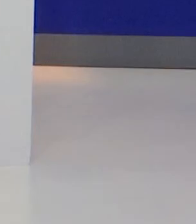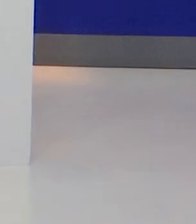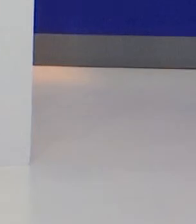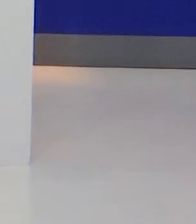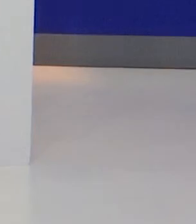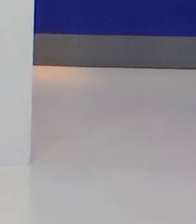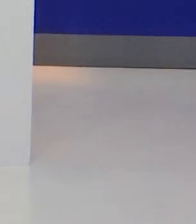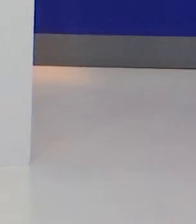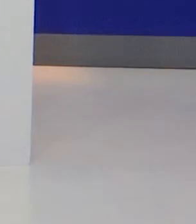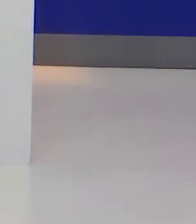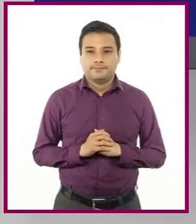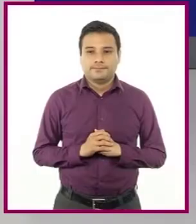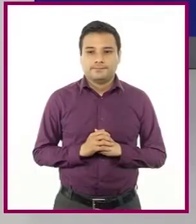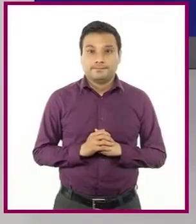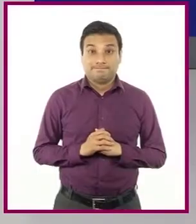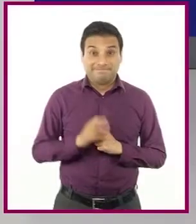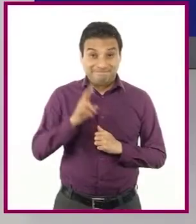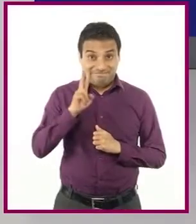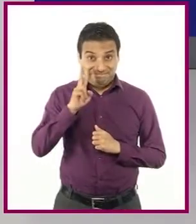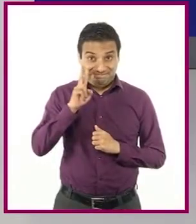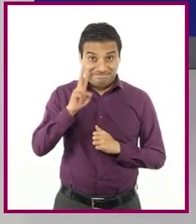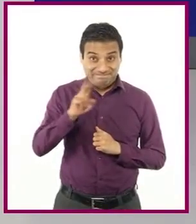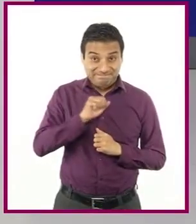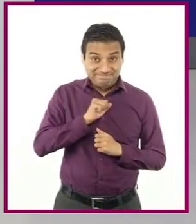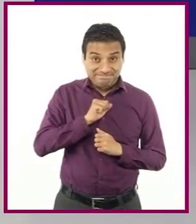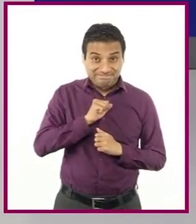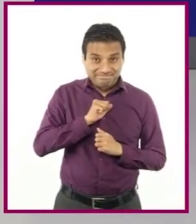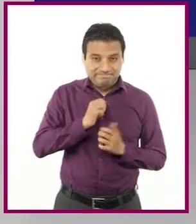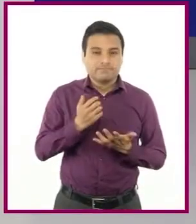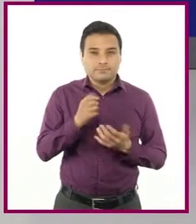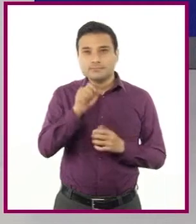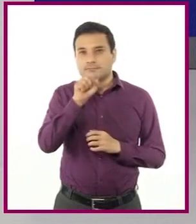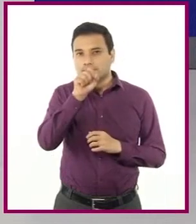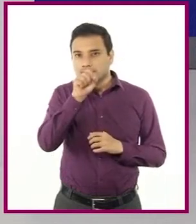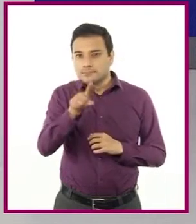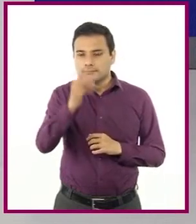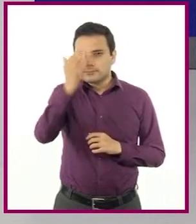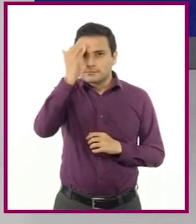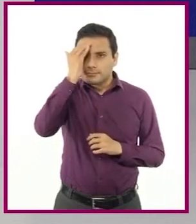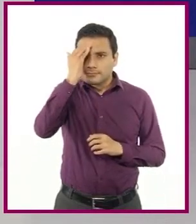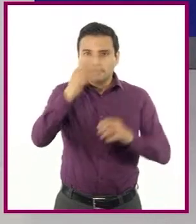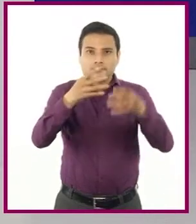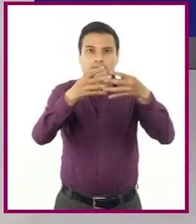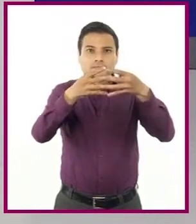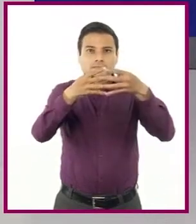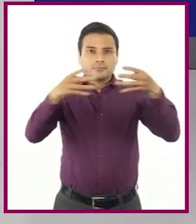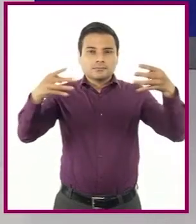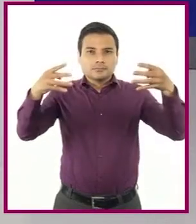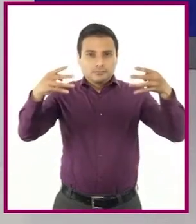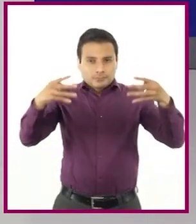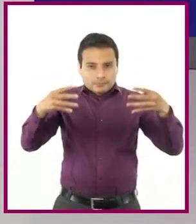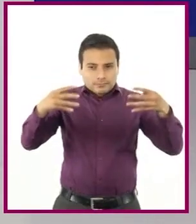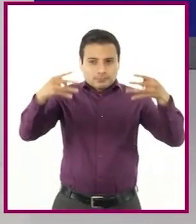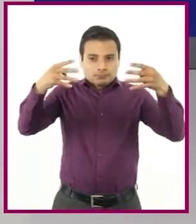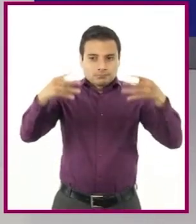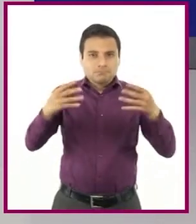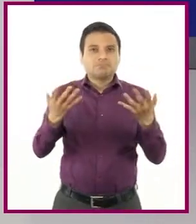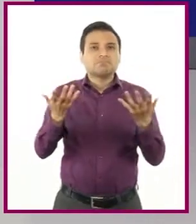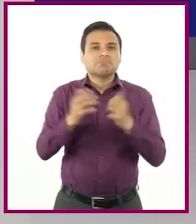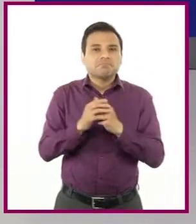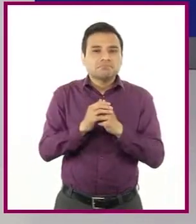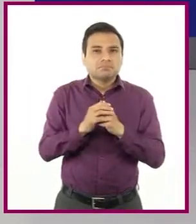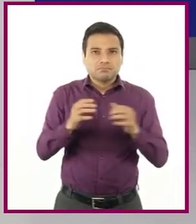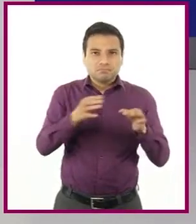Como puedes observar, también debes conocer la altura de la red, la estructura de las bandas laterales,